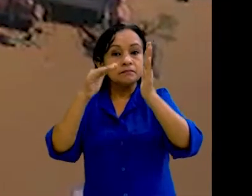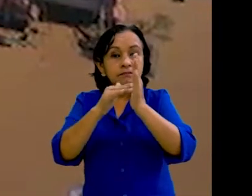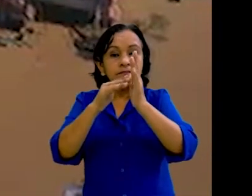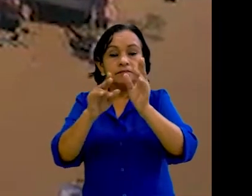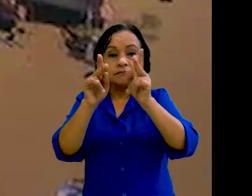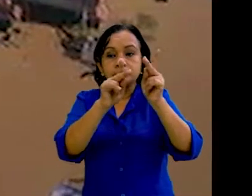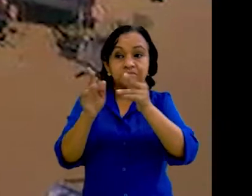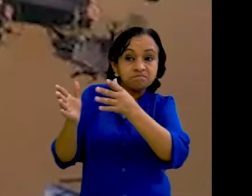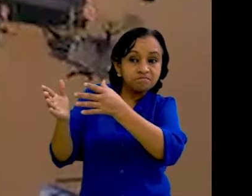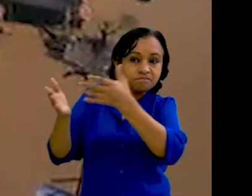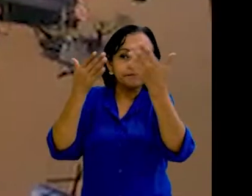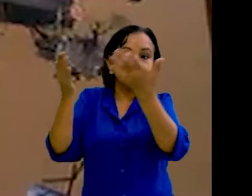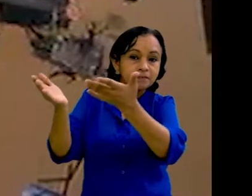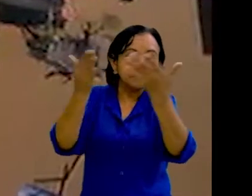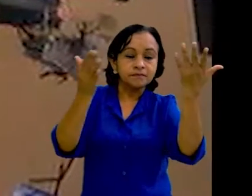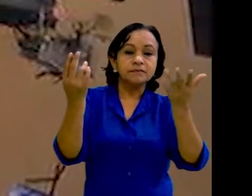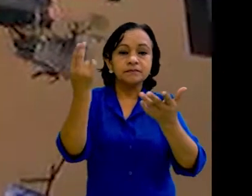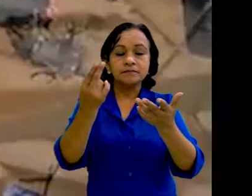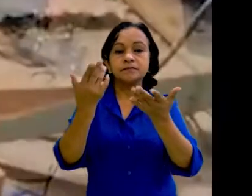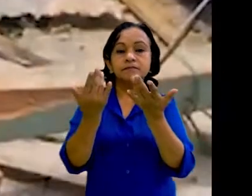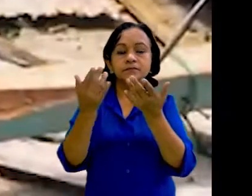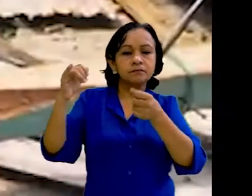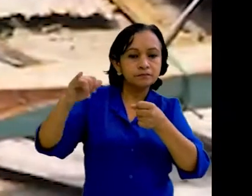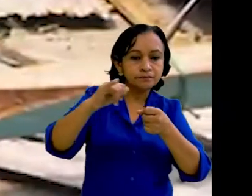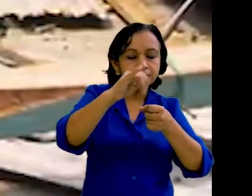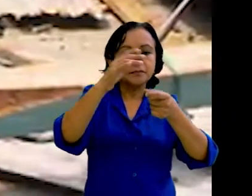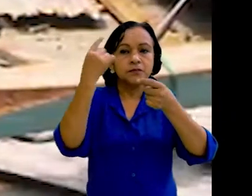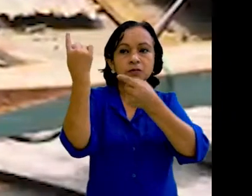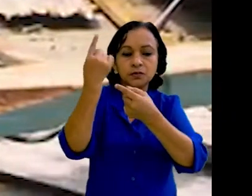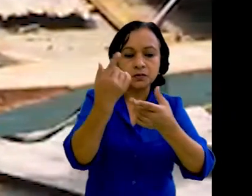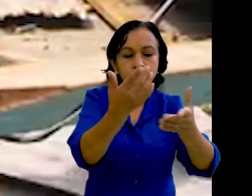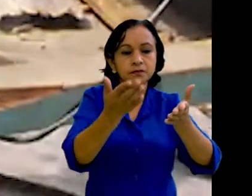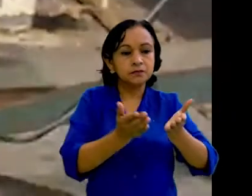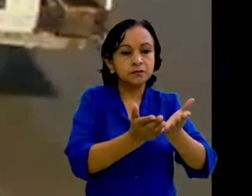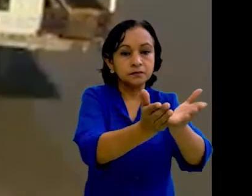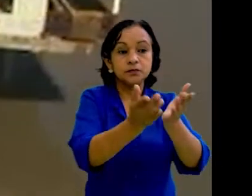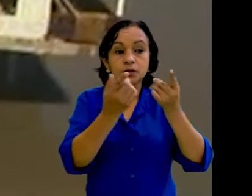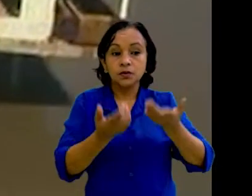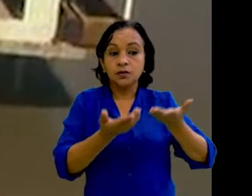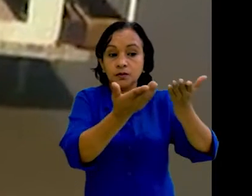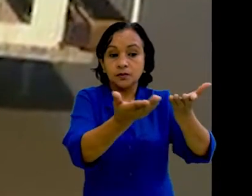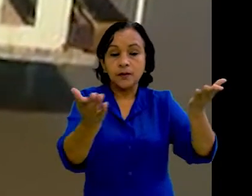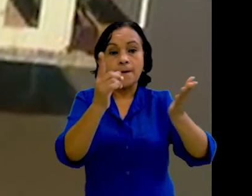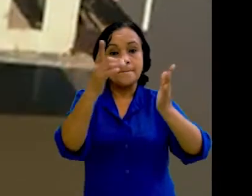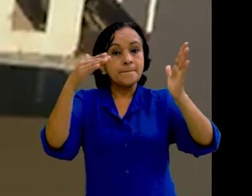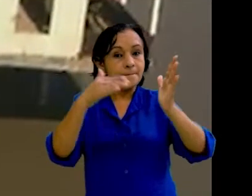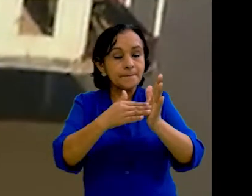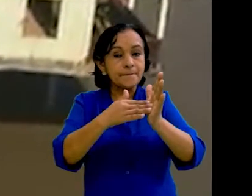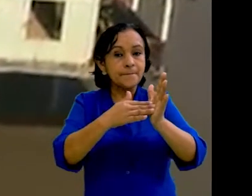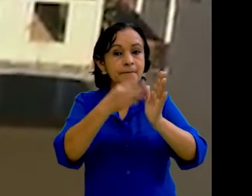fueron evacuadas en todo el país, utilizando vías tanto aéreas como terrestres. Se repartieron preventivamente 1